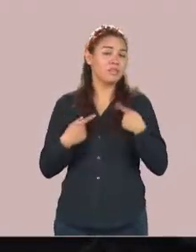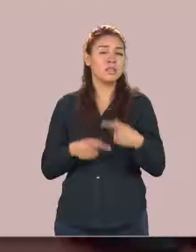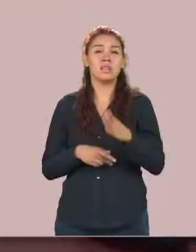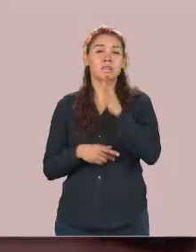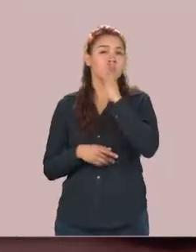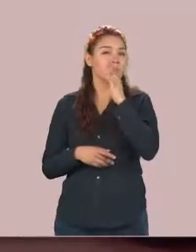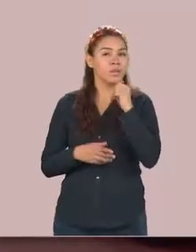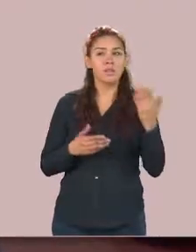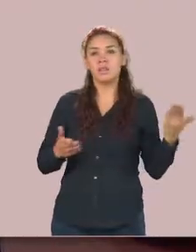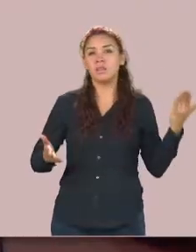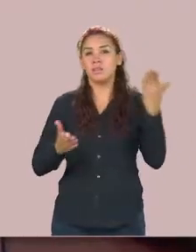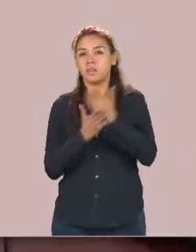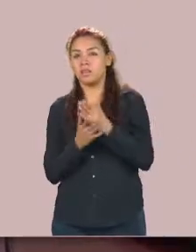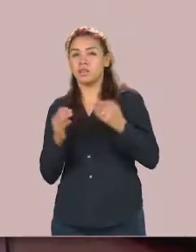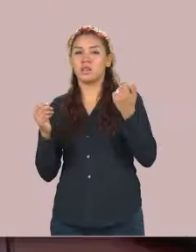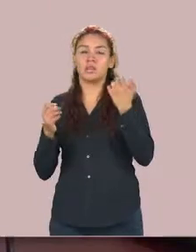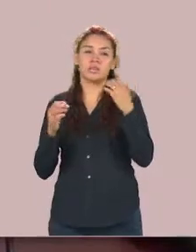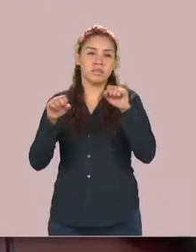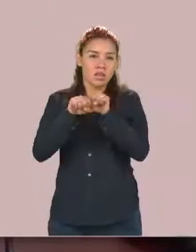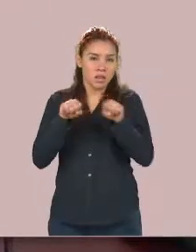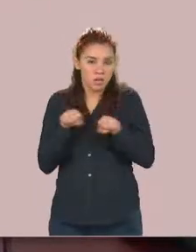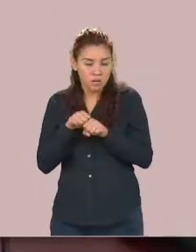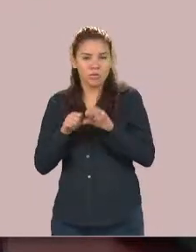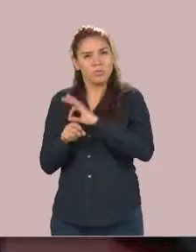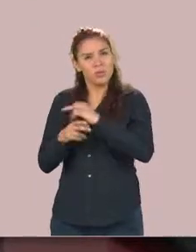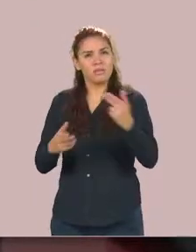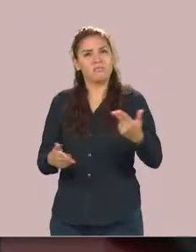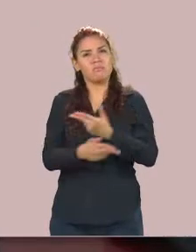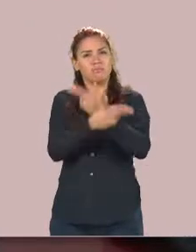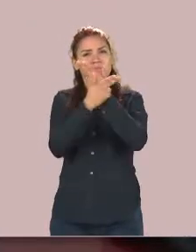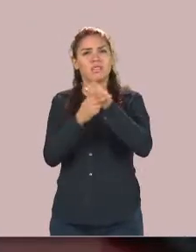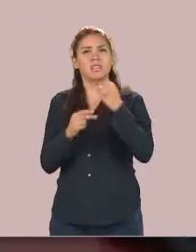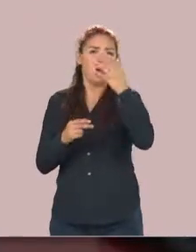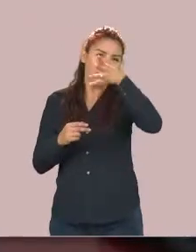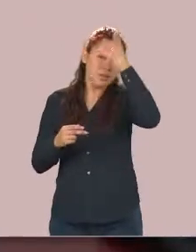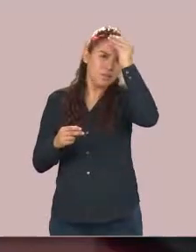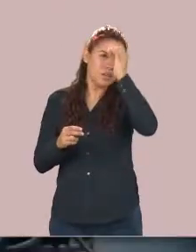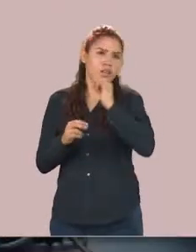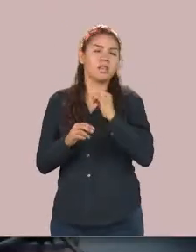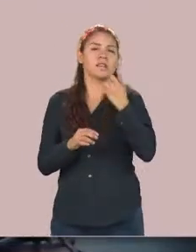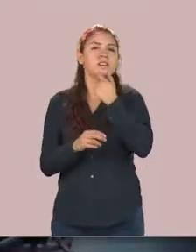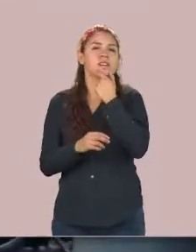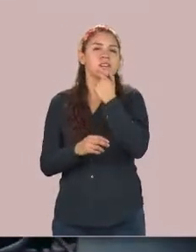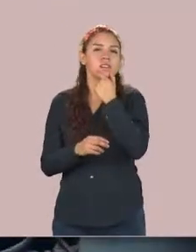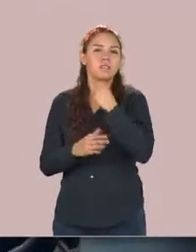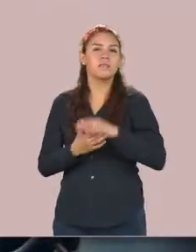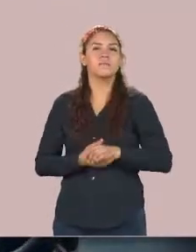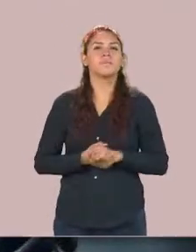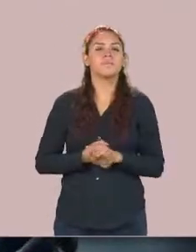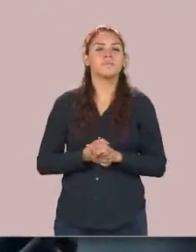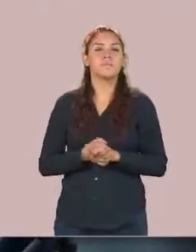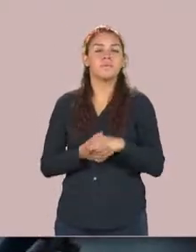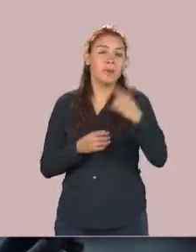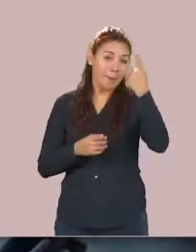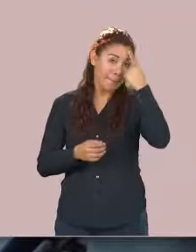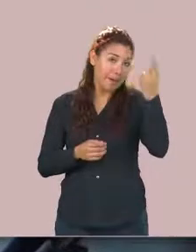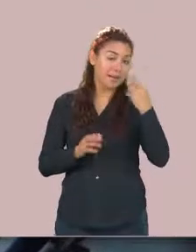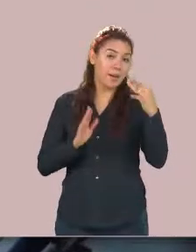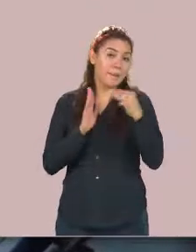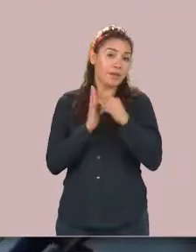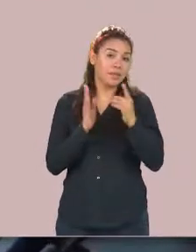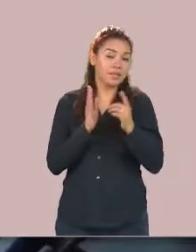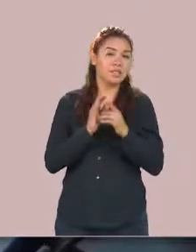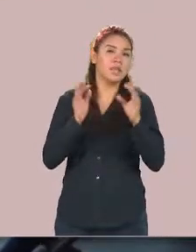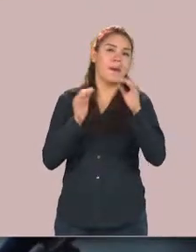y quieran hacerlo en línea, la Dirección de Educación Permanente oferta My Oxford English. La calidad del método de My Oxford English